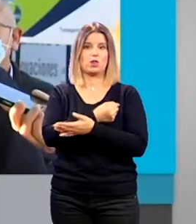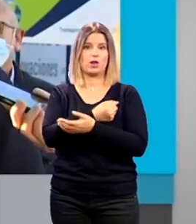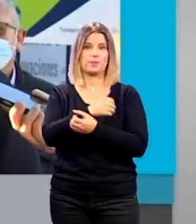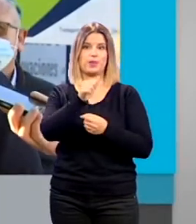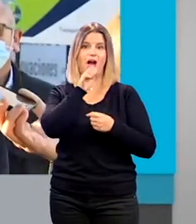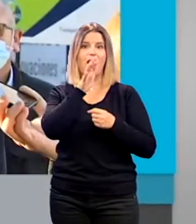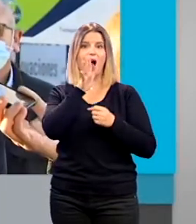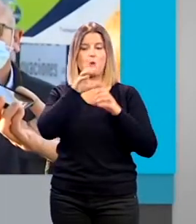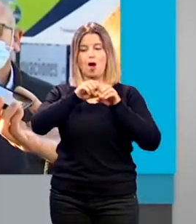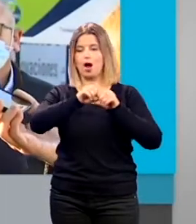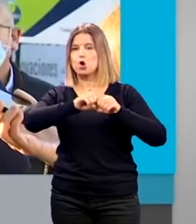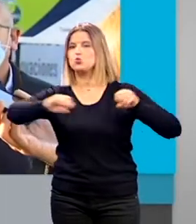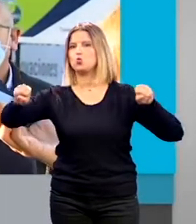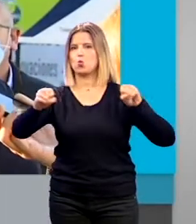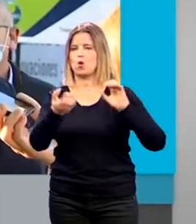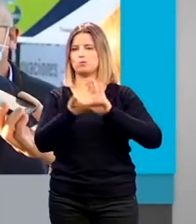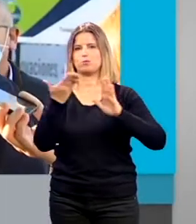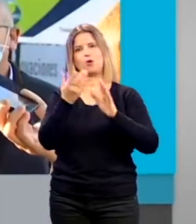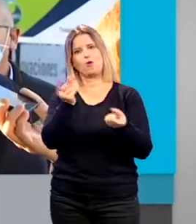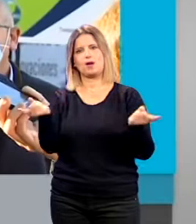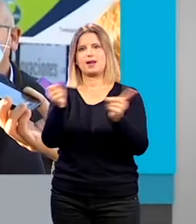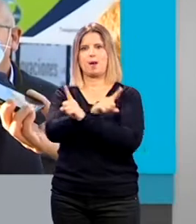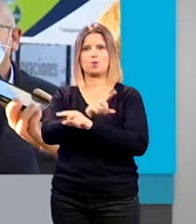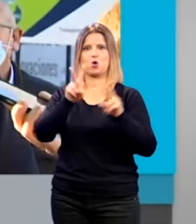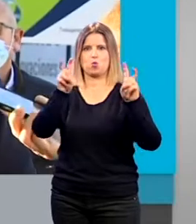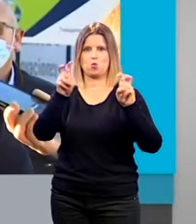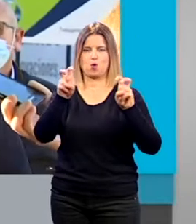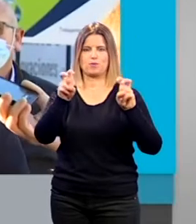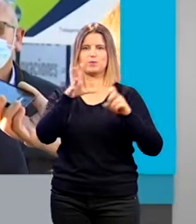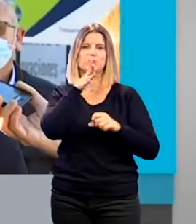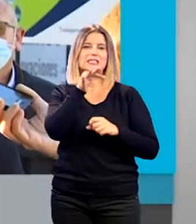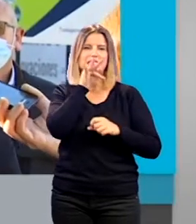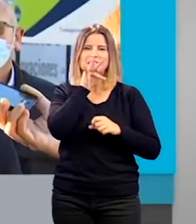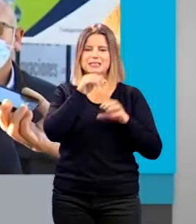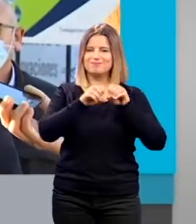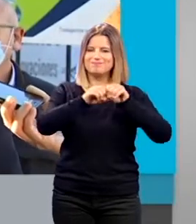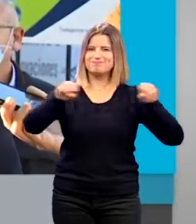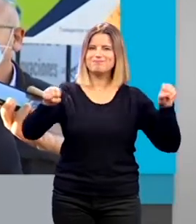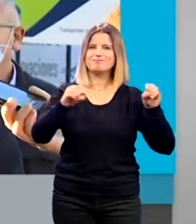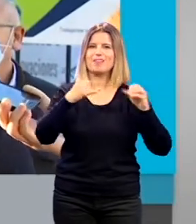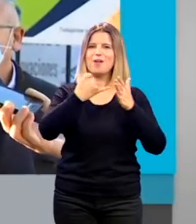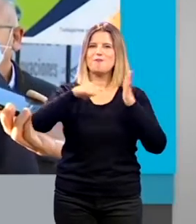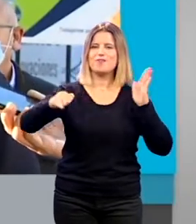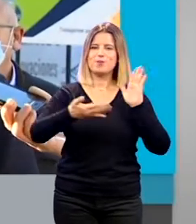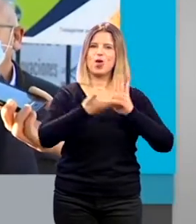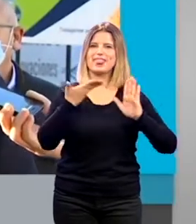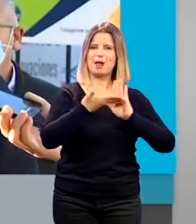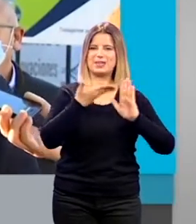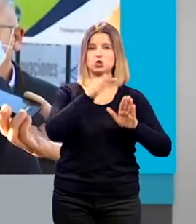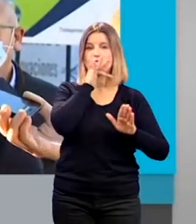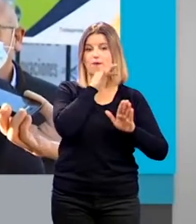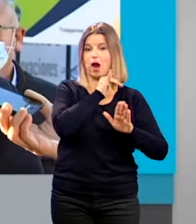zona de la zona de Arabial hasta ahora existían todavía quedaban trozos de fibrocemento de conducciones de agua de